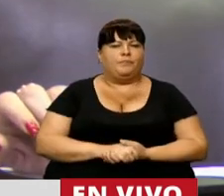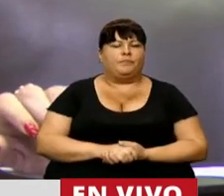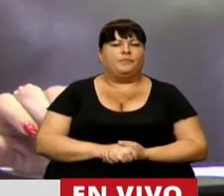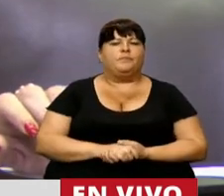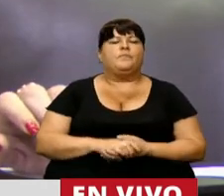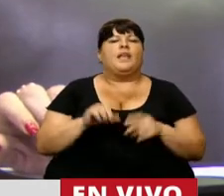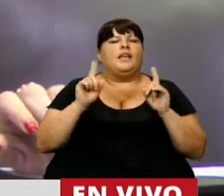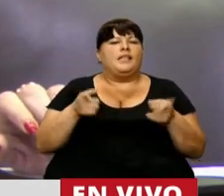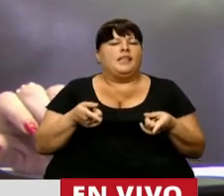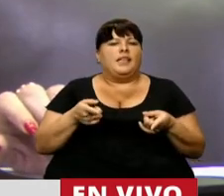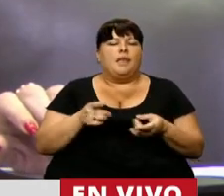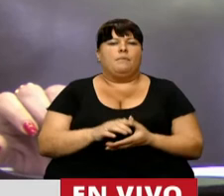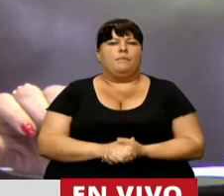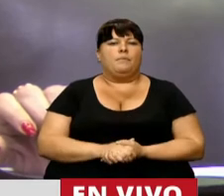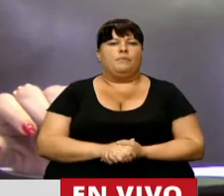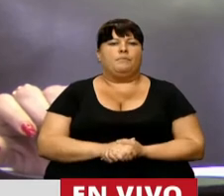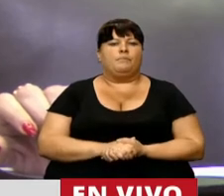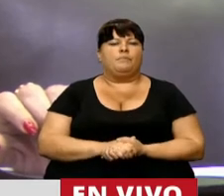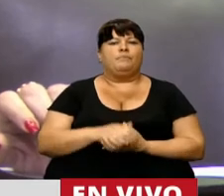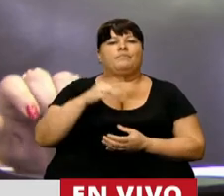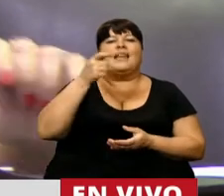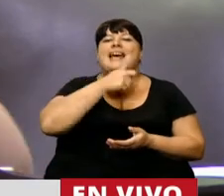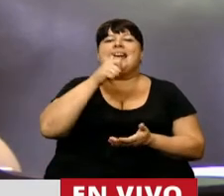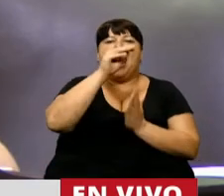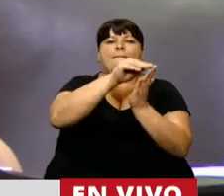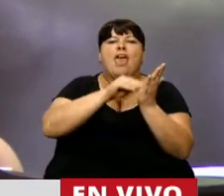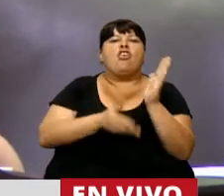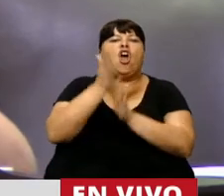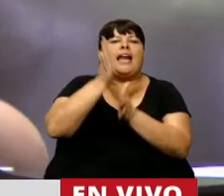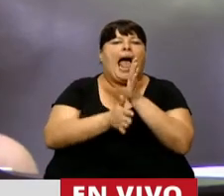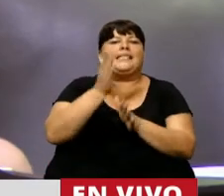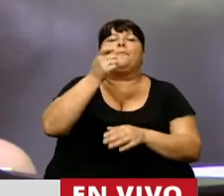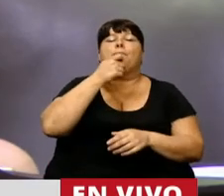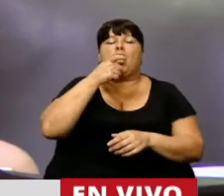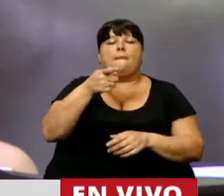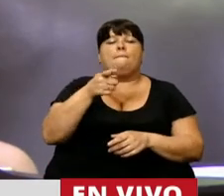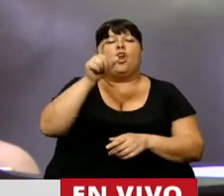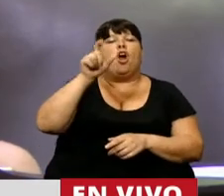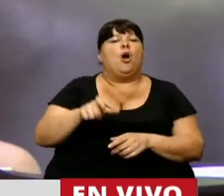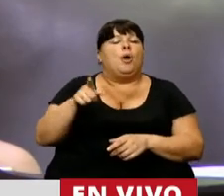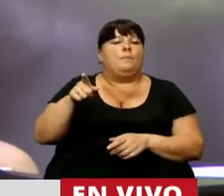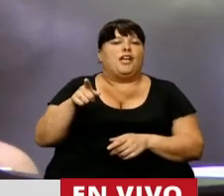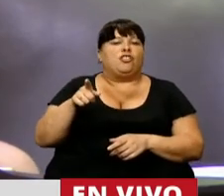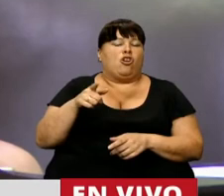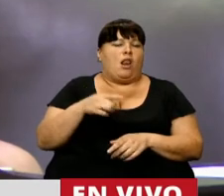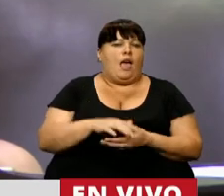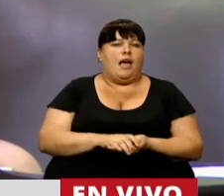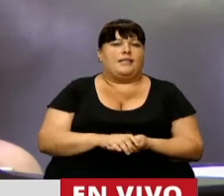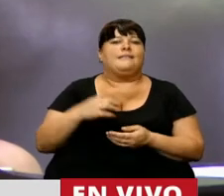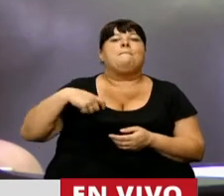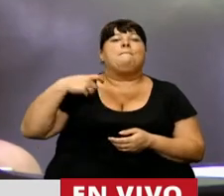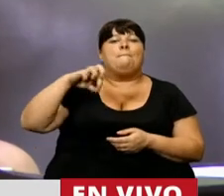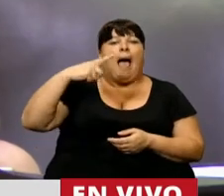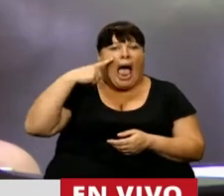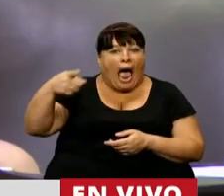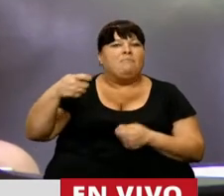Se implementó un bademecum de medicamentos gratuitos para quienes se encuentran afiliados